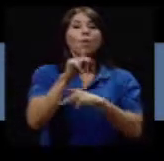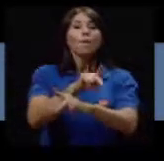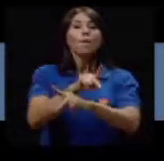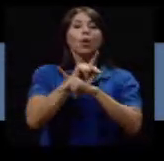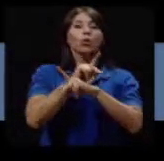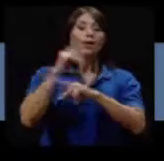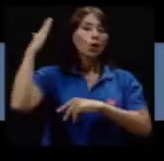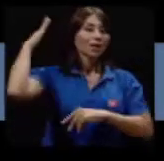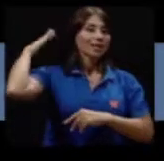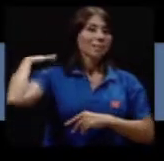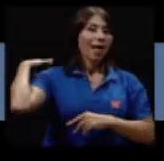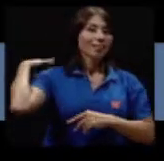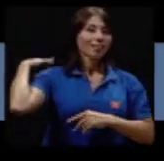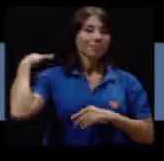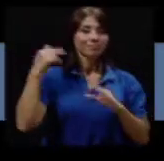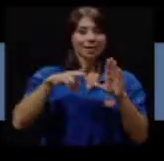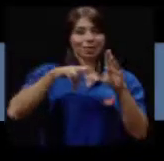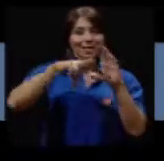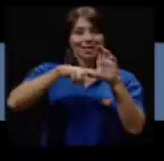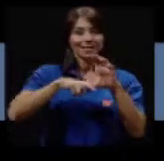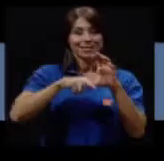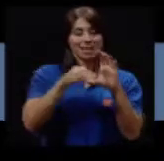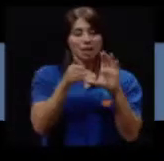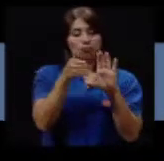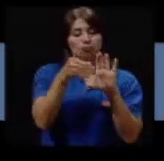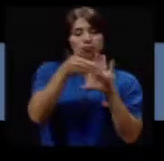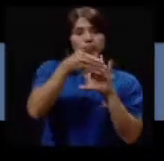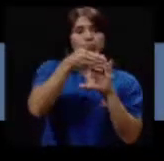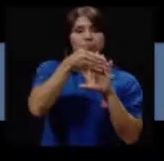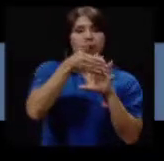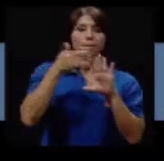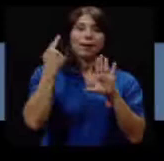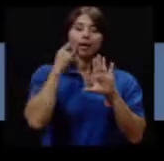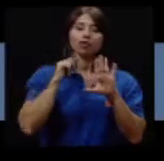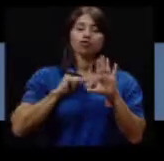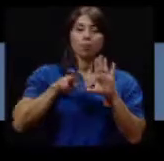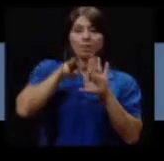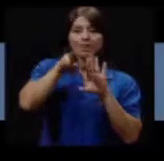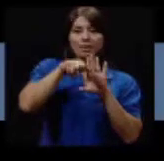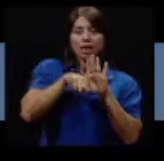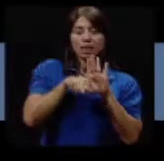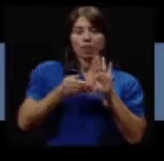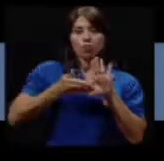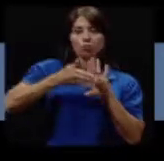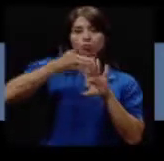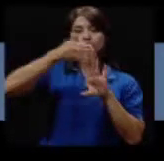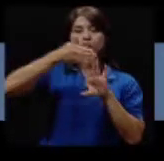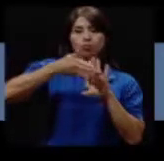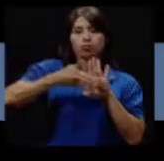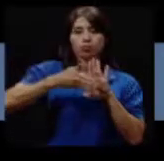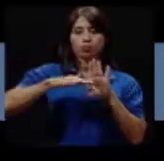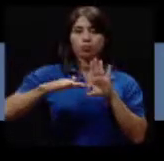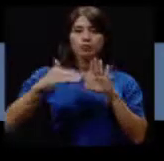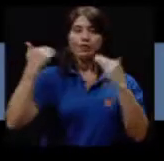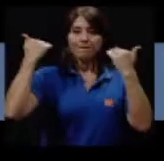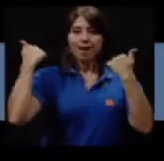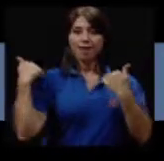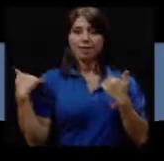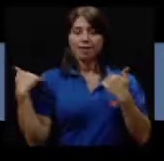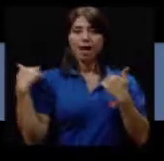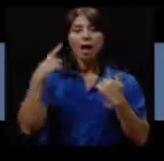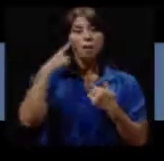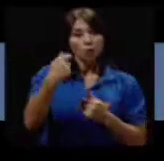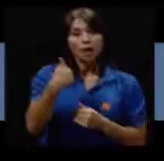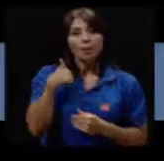espalda para poder mantener una postura recta porque si me preocupa que